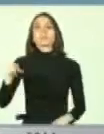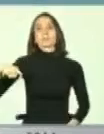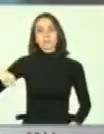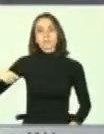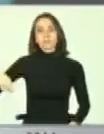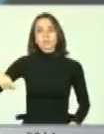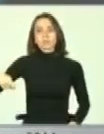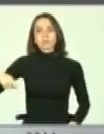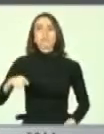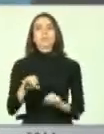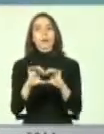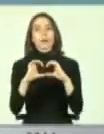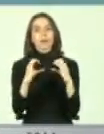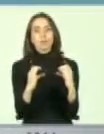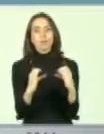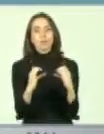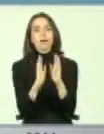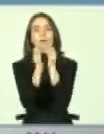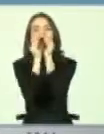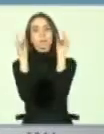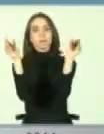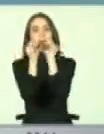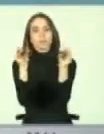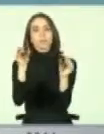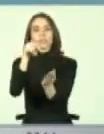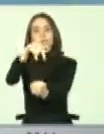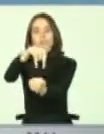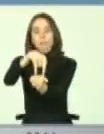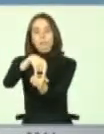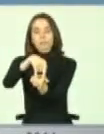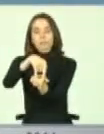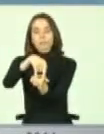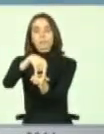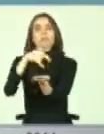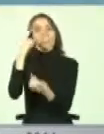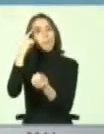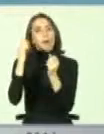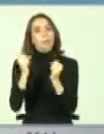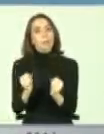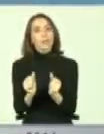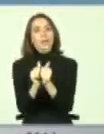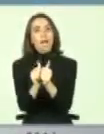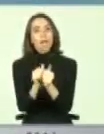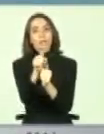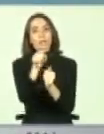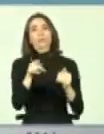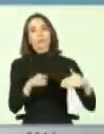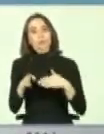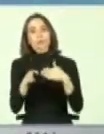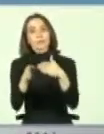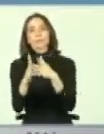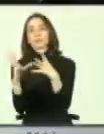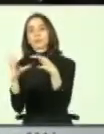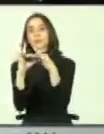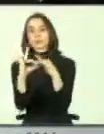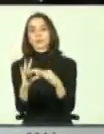obviamente como Cámara y como Biblioteca, decir, como Congreso Nacional para poder acompañarlos en ese camino. Muchas gracias.